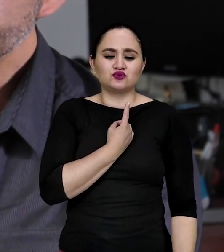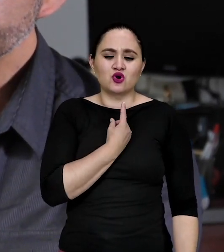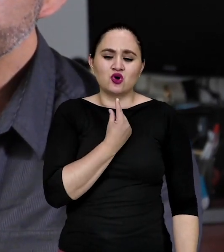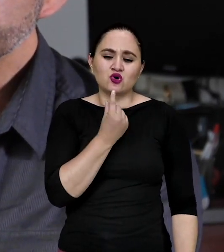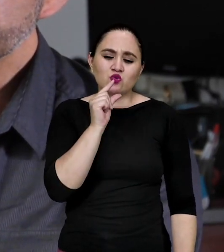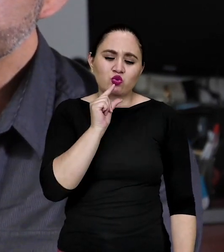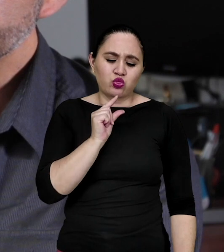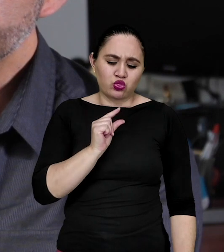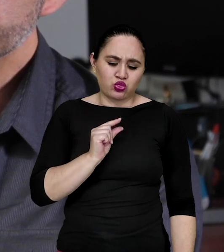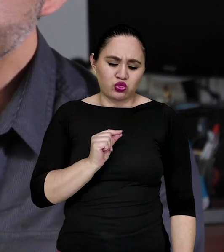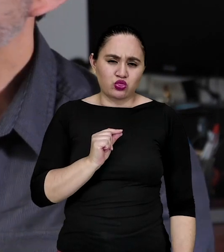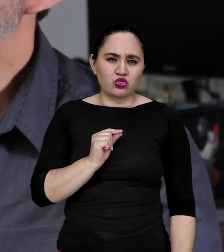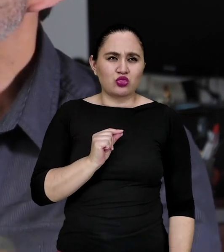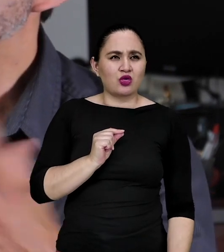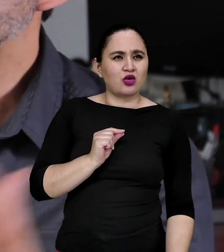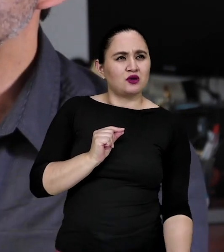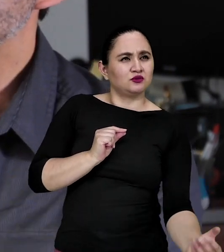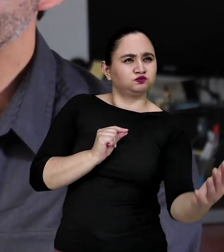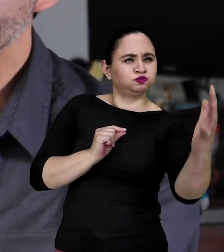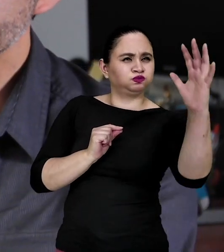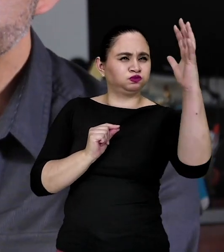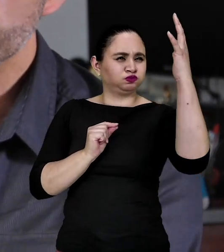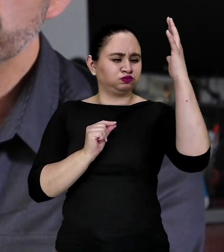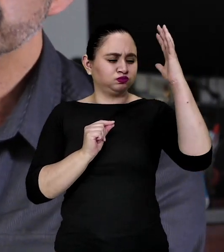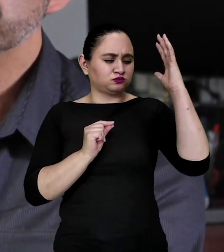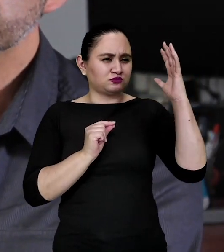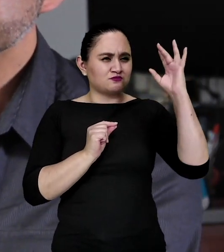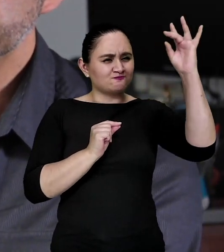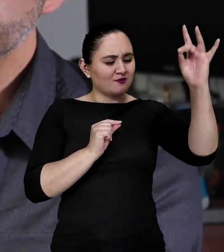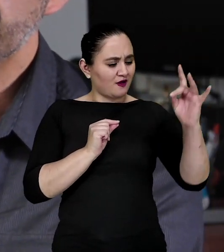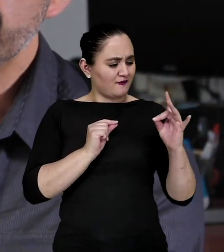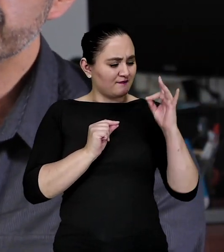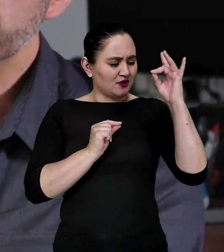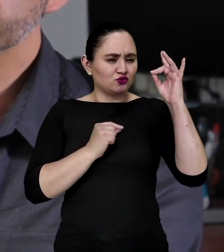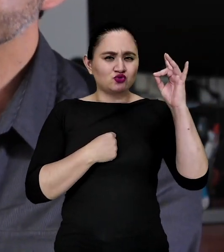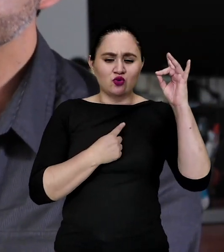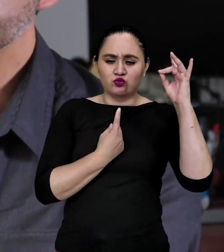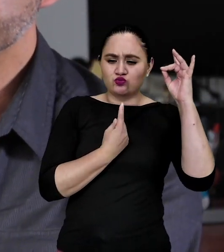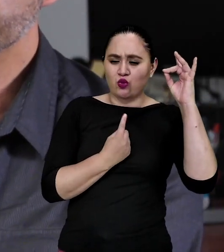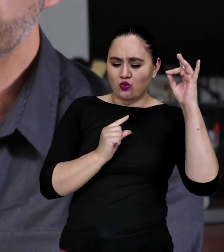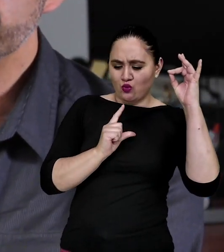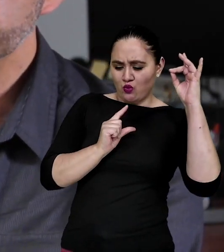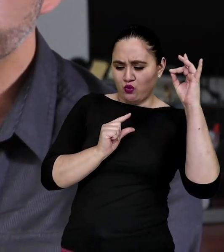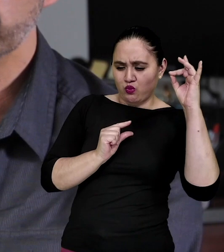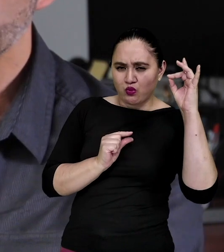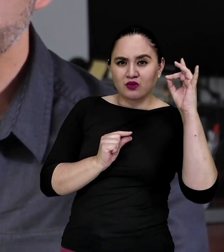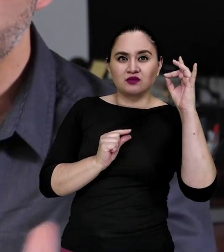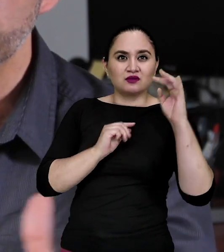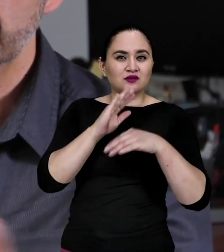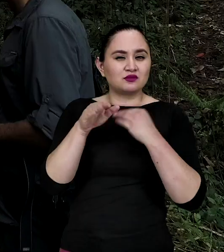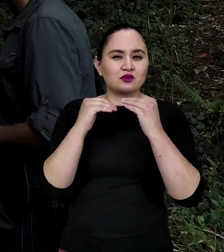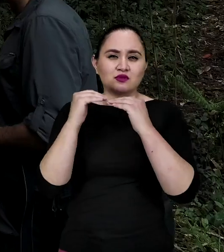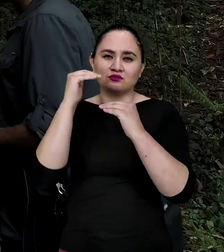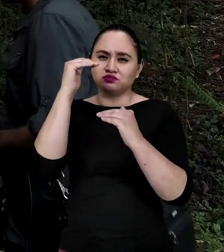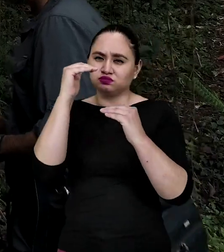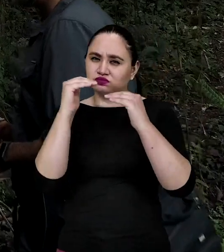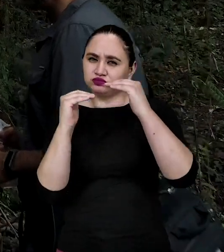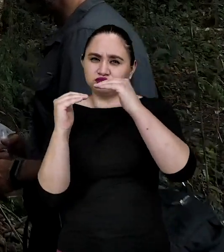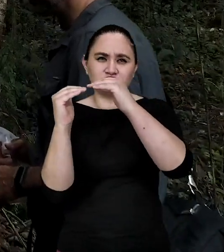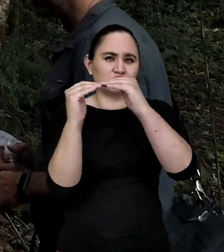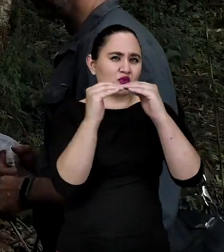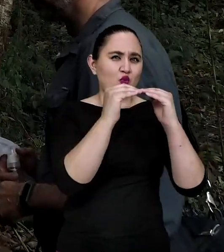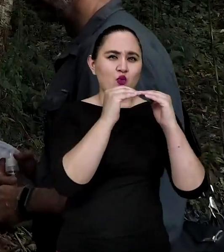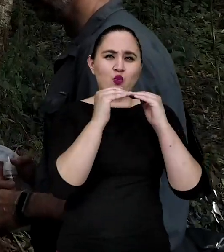ínfima, frente a tanta perfección, tanto balance de la naturaleza, porque todo está en balance,